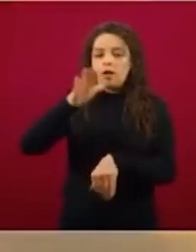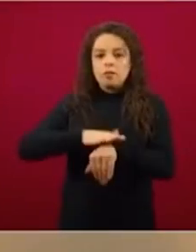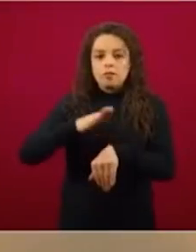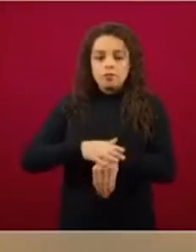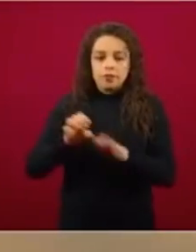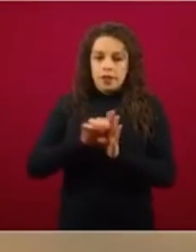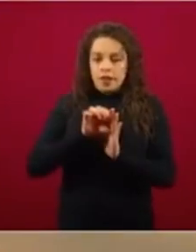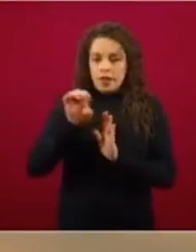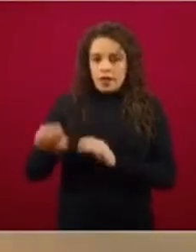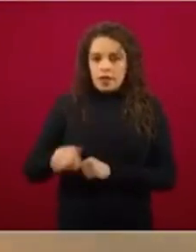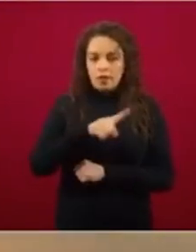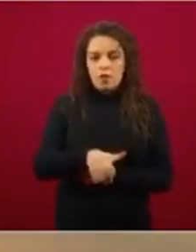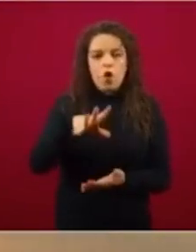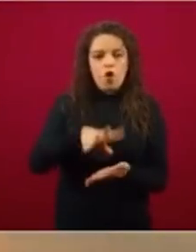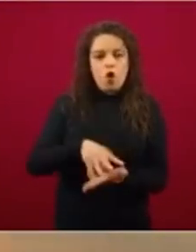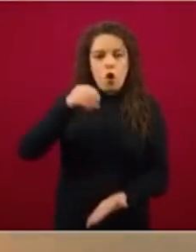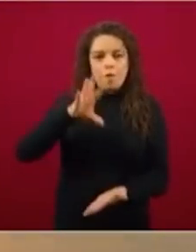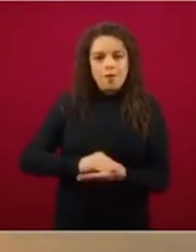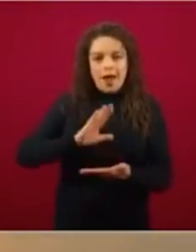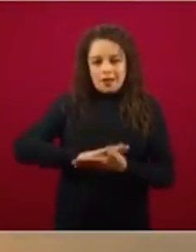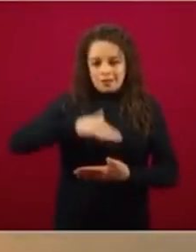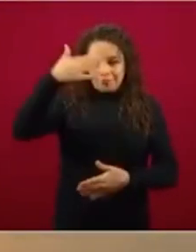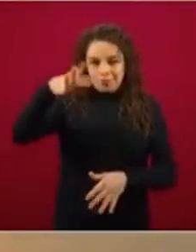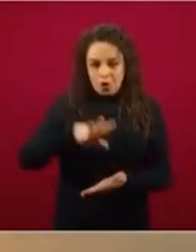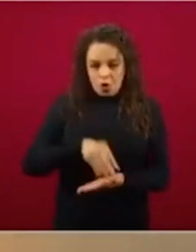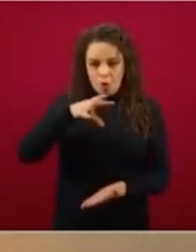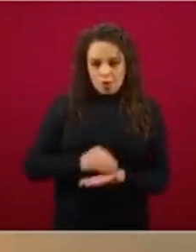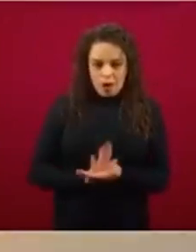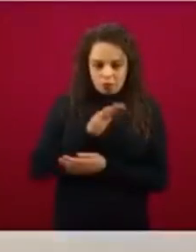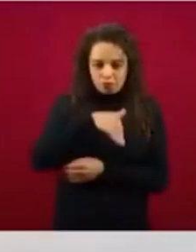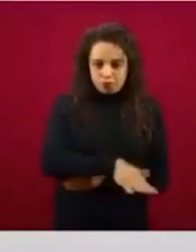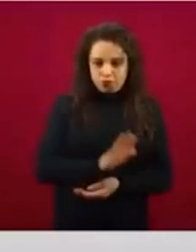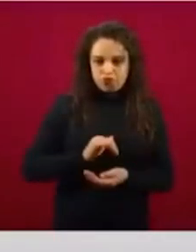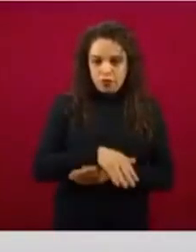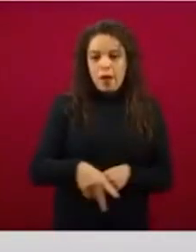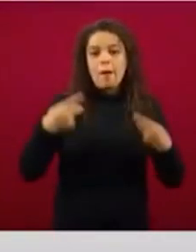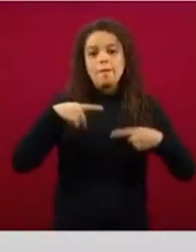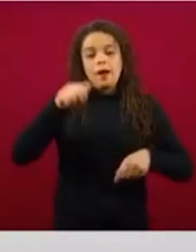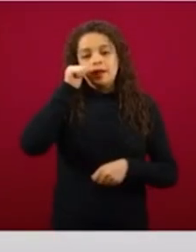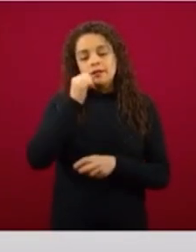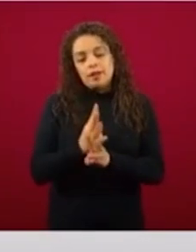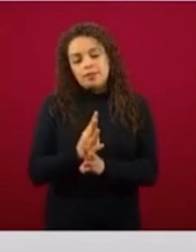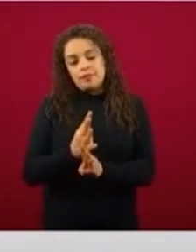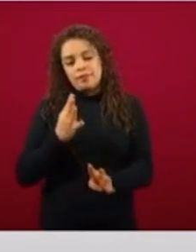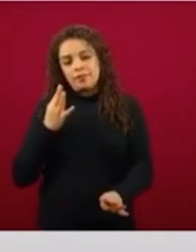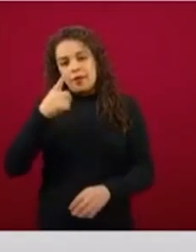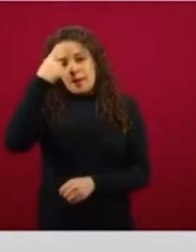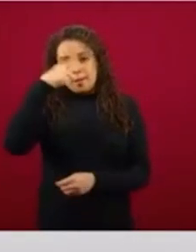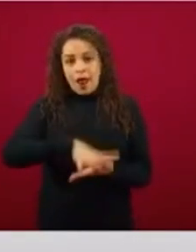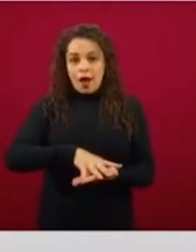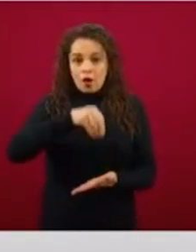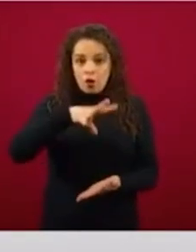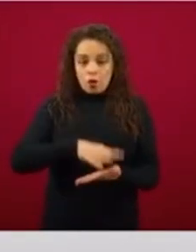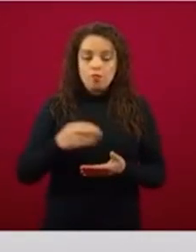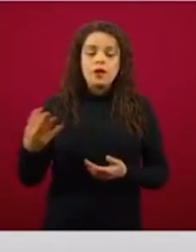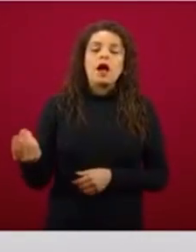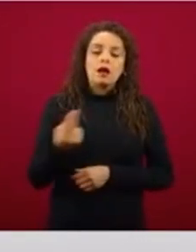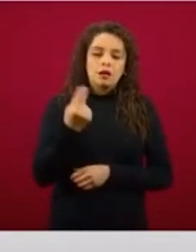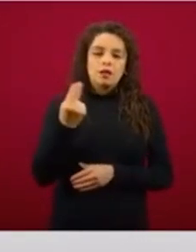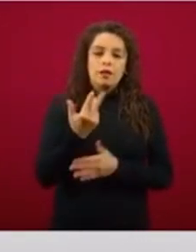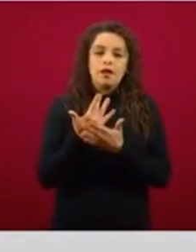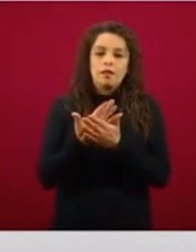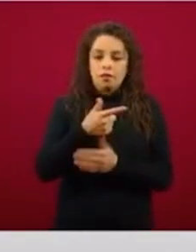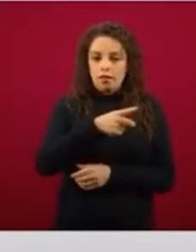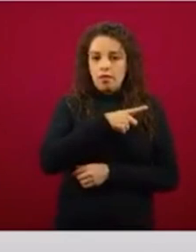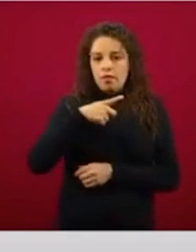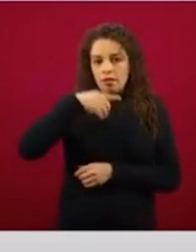fotocopiadora, que implica que muchas veces la gente hace fila para sacar una copia, bueno, tendrán que tener una delimitación, como decía